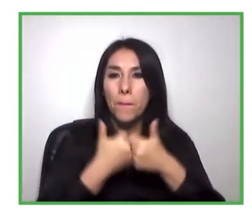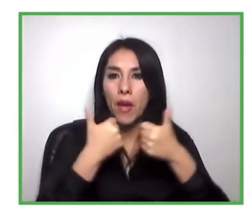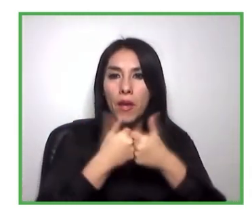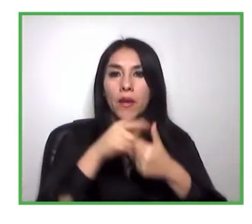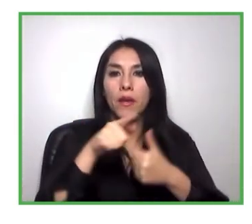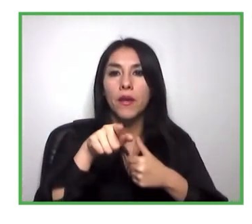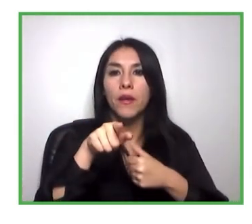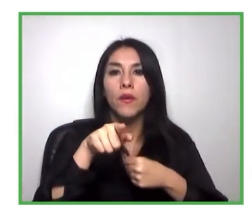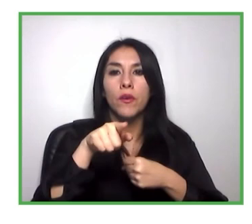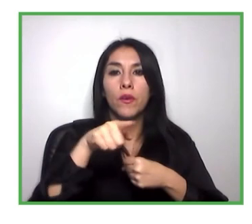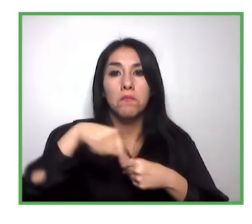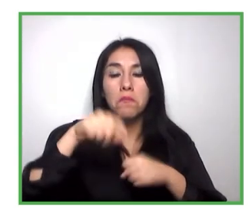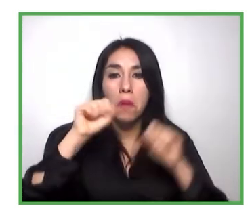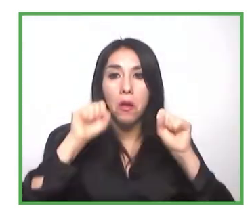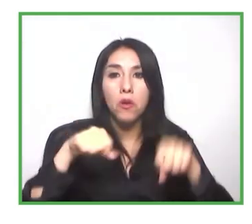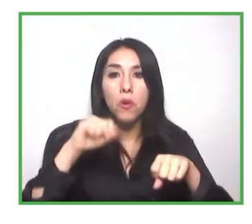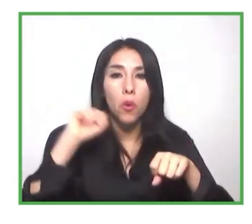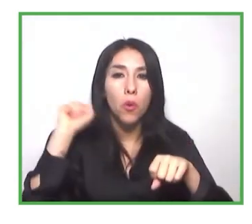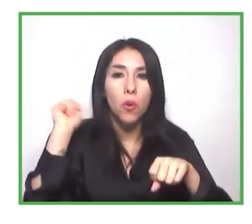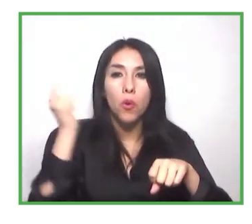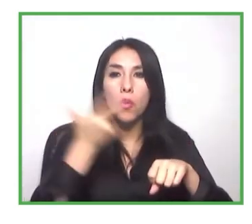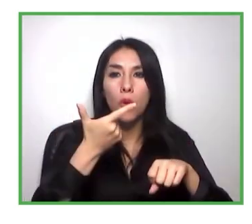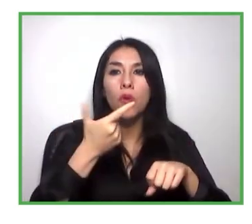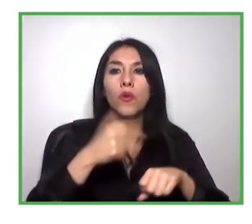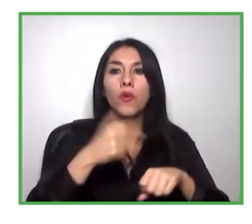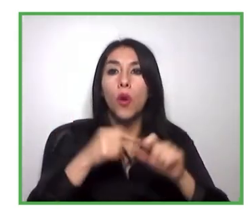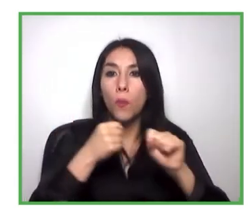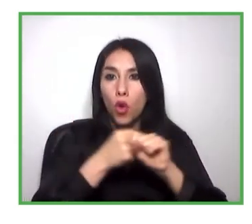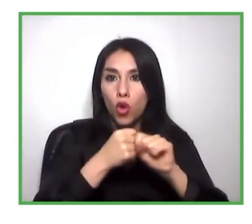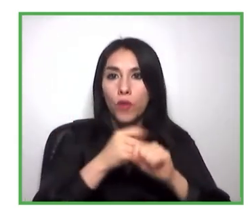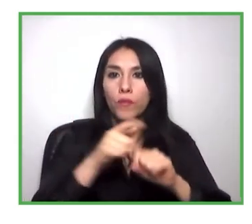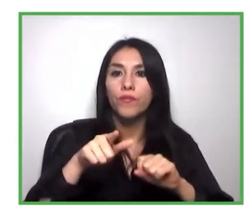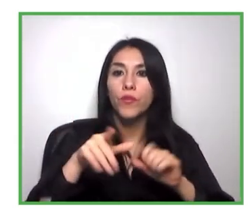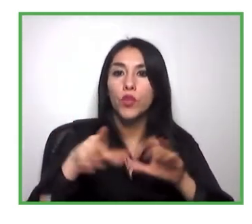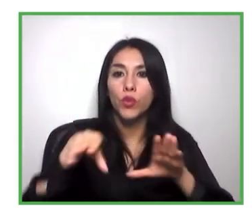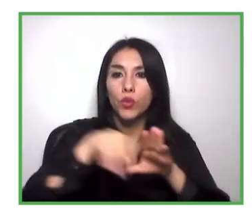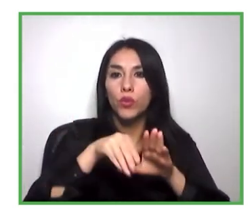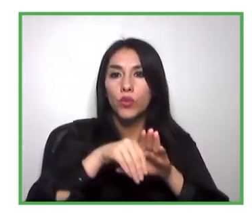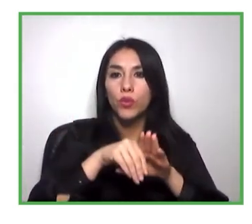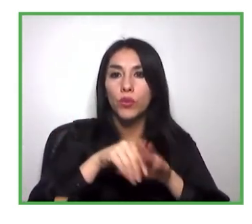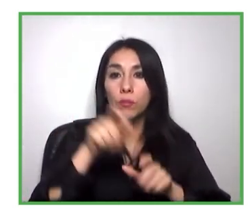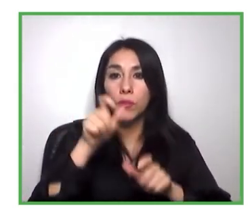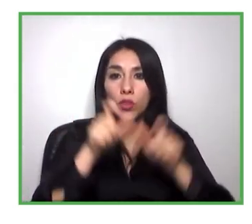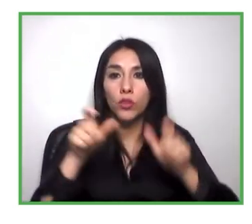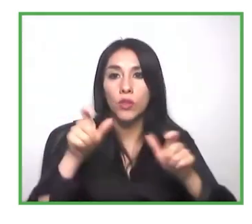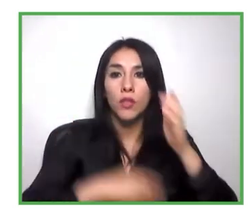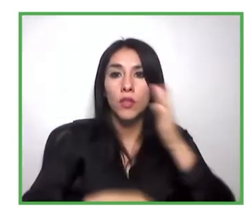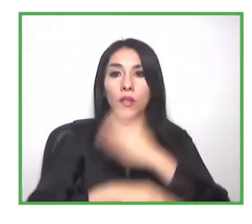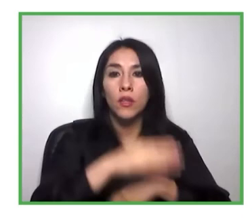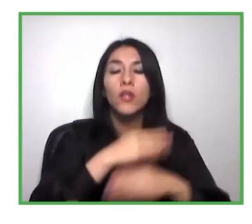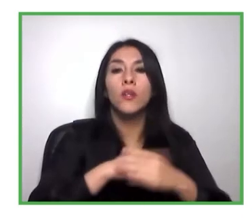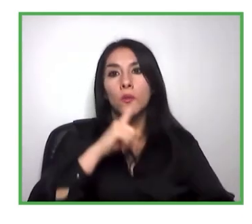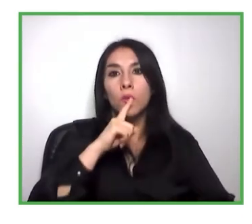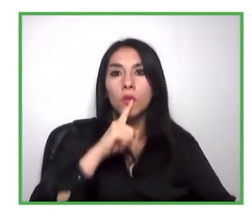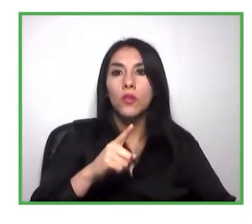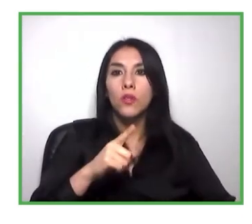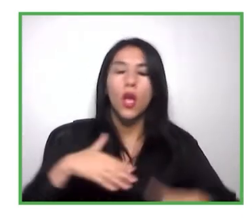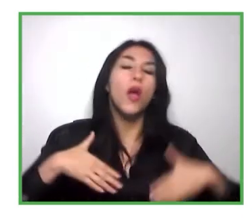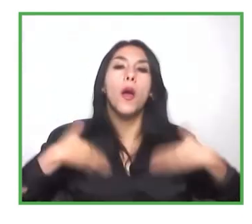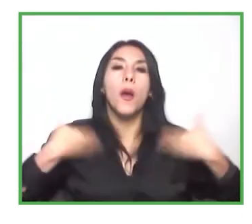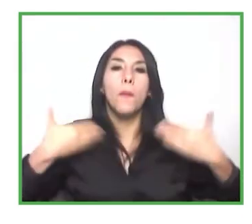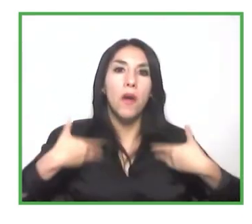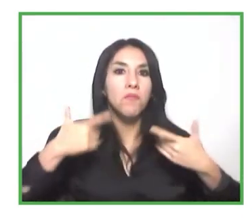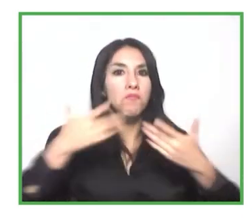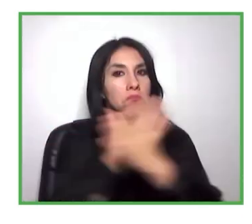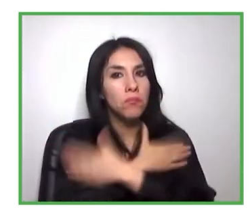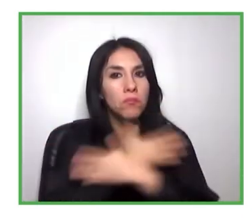discapacidad. que de partida y lógicamente los felicito por todo lo que están haciendo y logrando. Y bien, invito también a